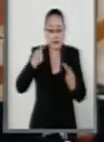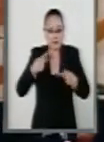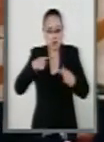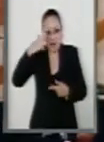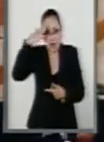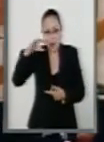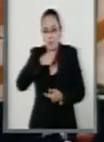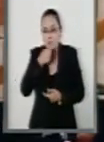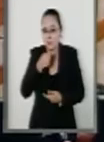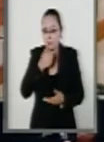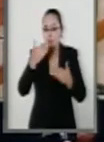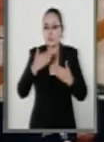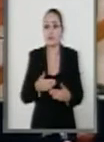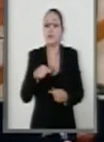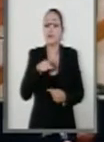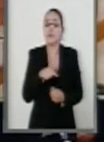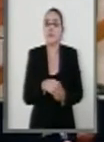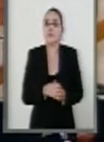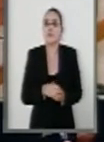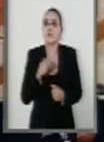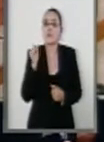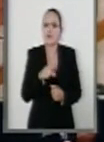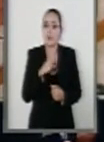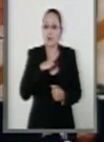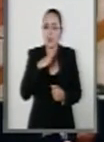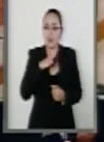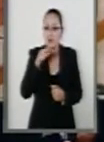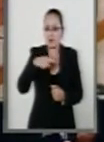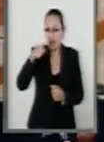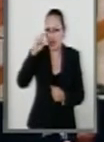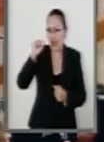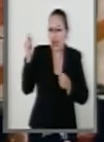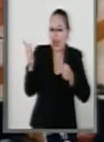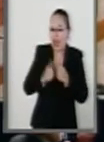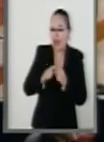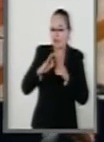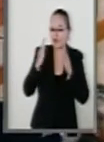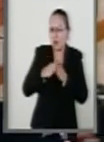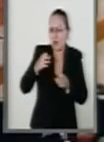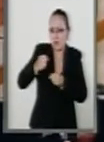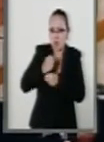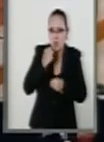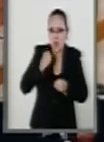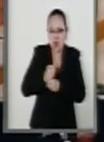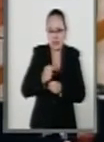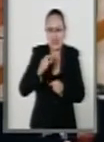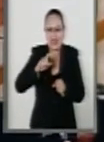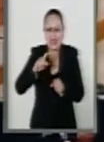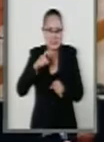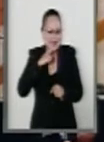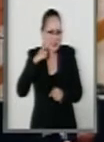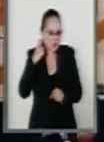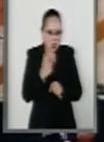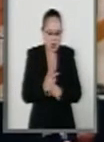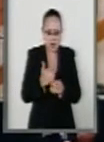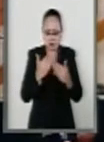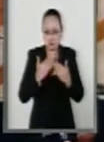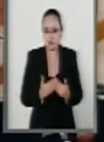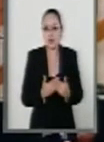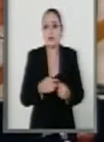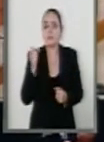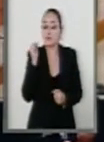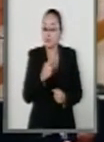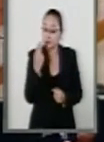la víctima sea sometida a cualquier forma de violencia sexual es